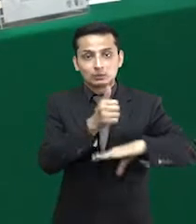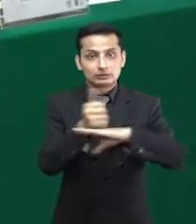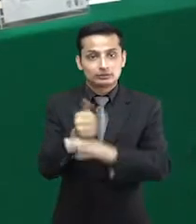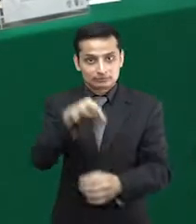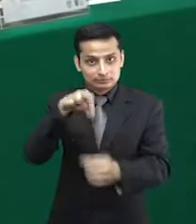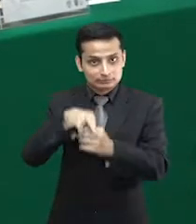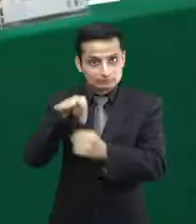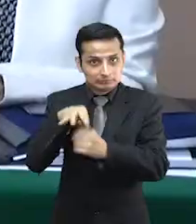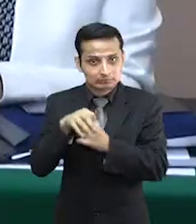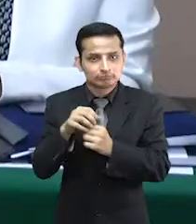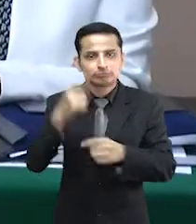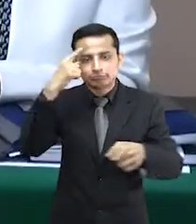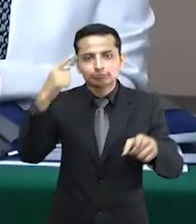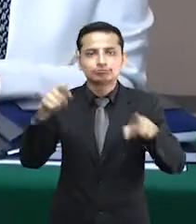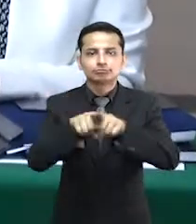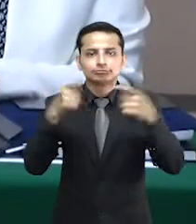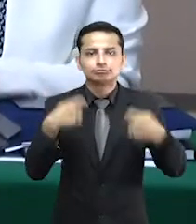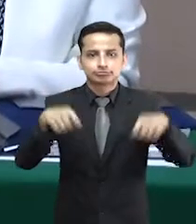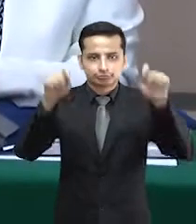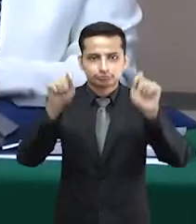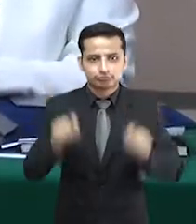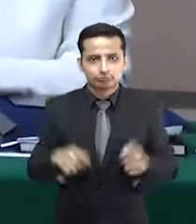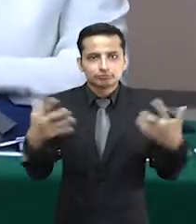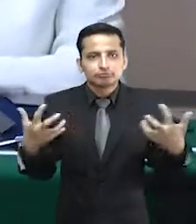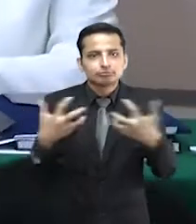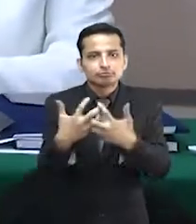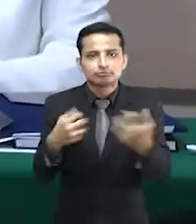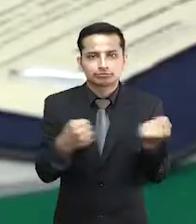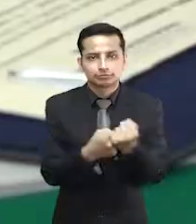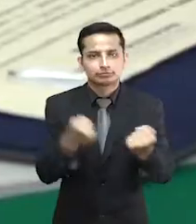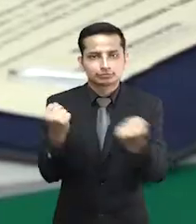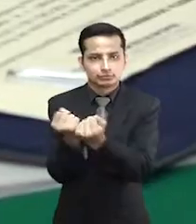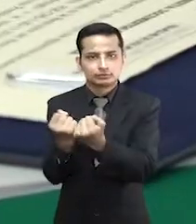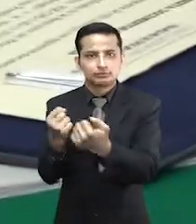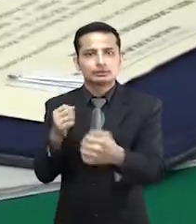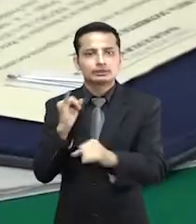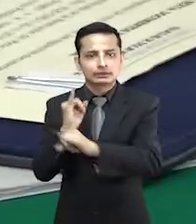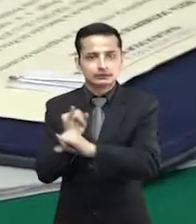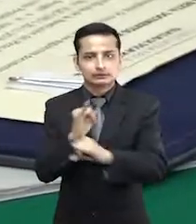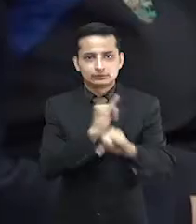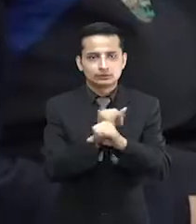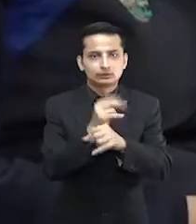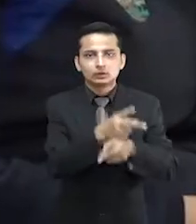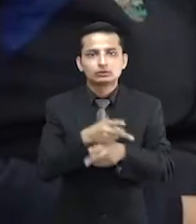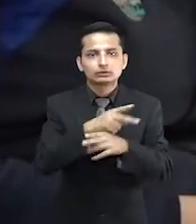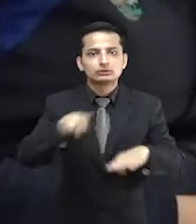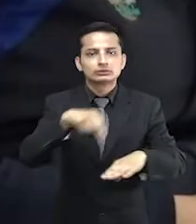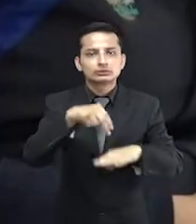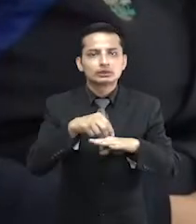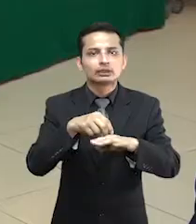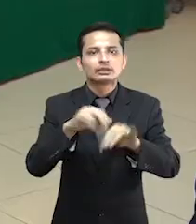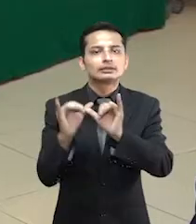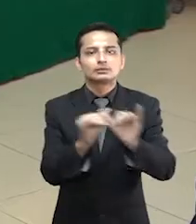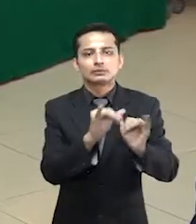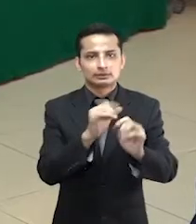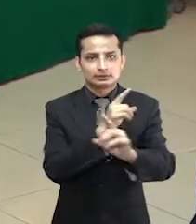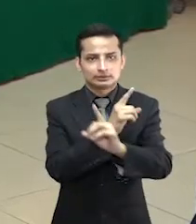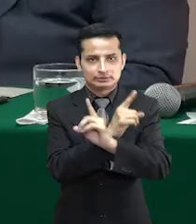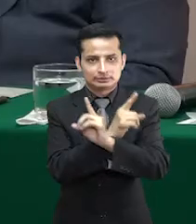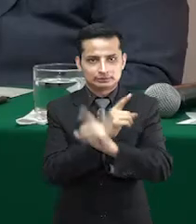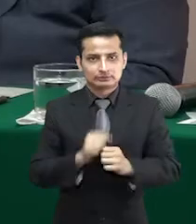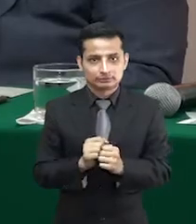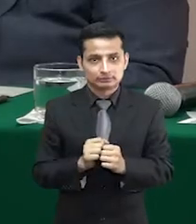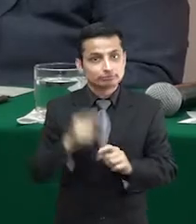Autoridades electorales suscribieron la renovación del convenio de cooperación interinstitucional con el Consejo Nacional de Discapacidades.